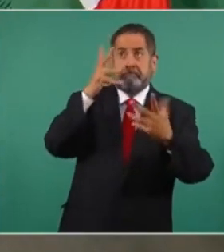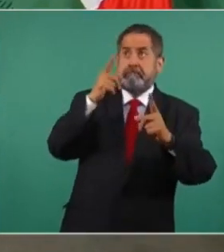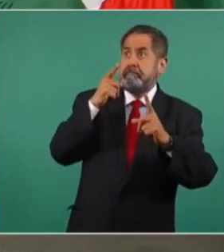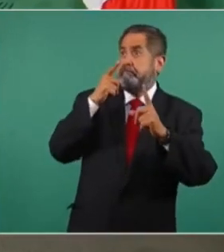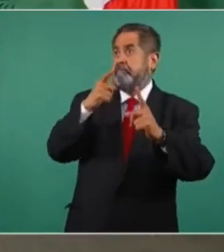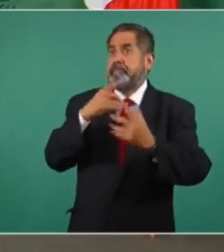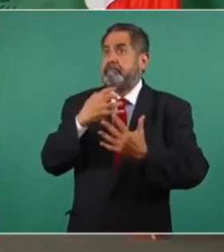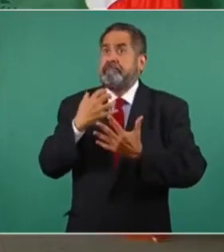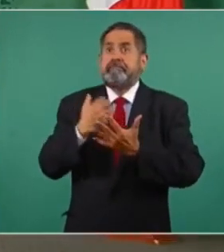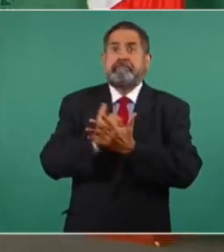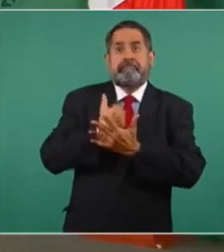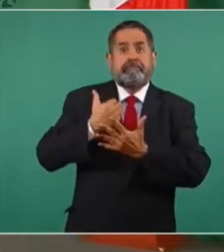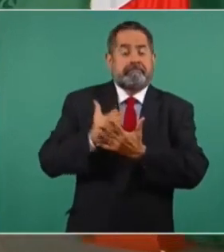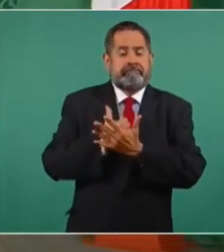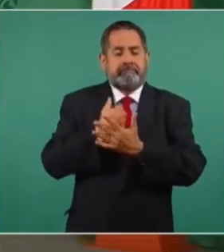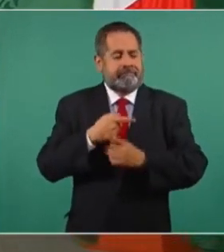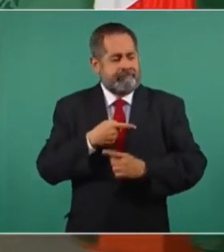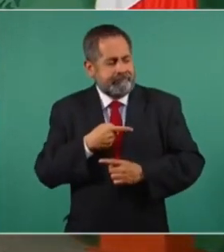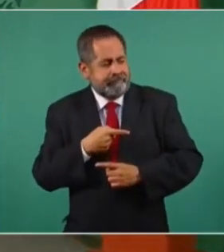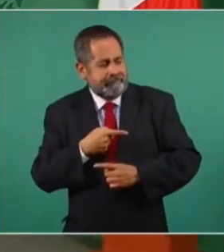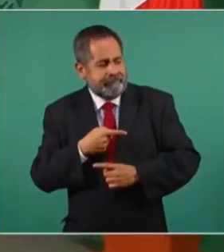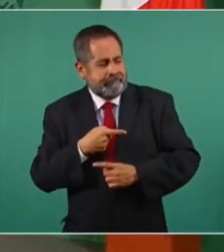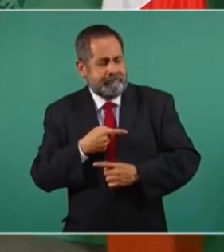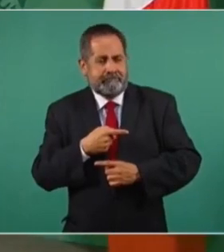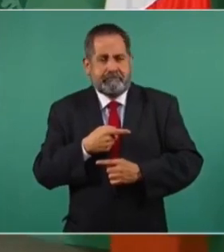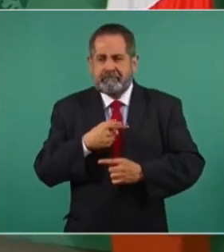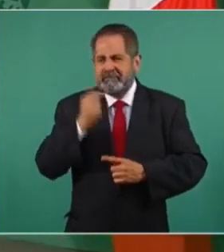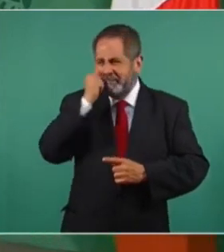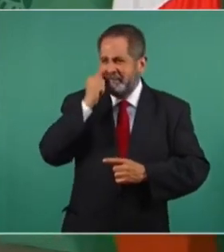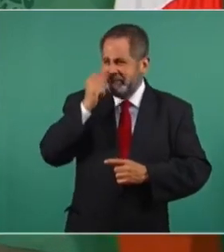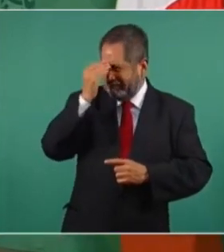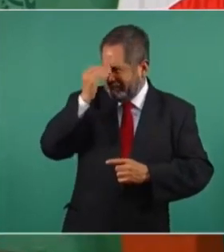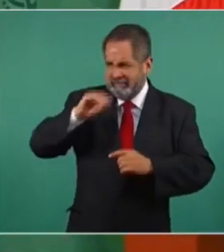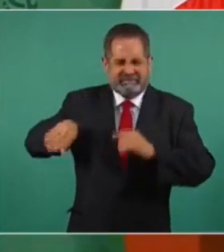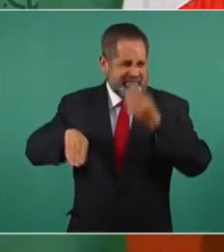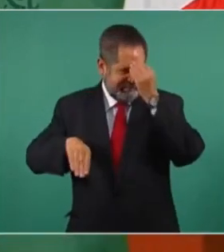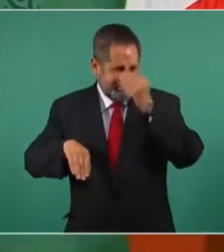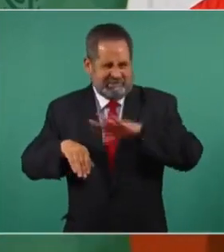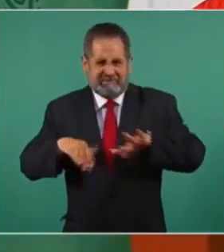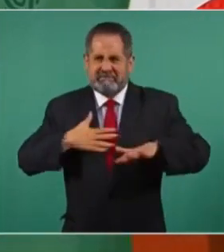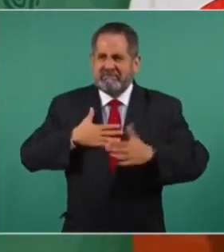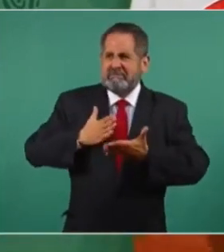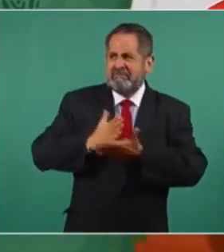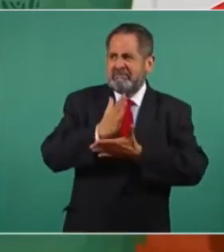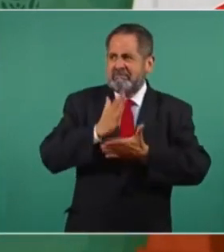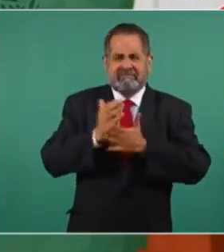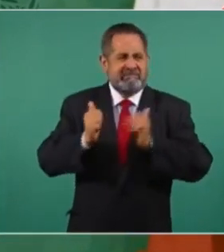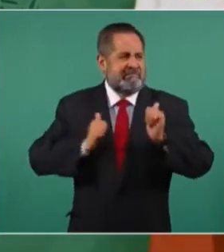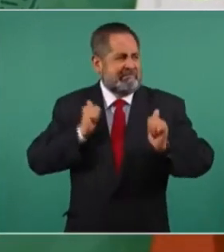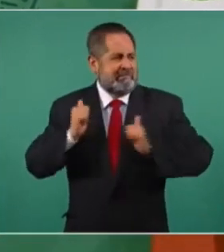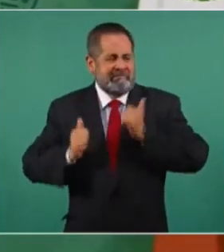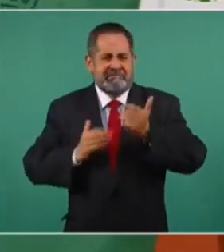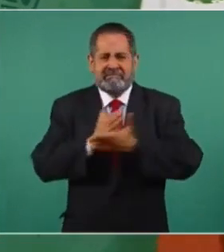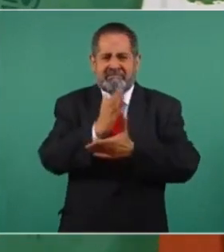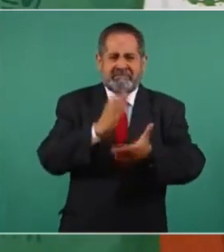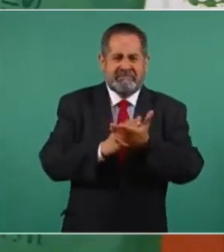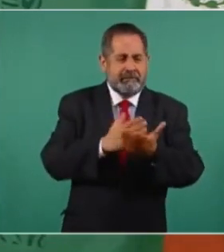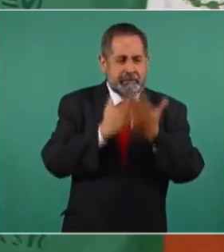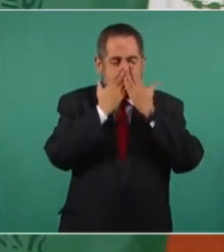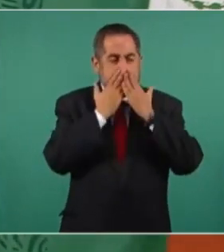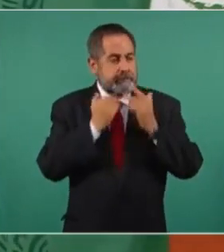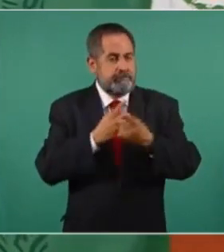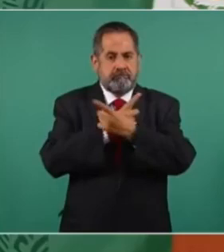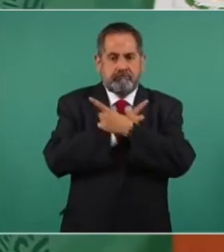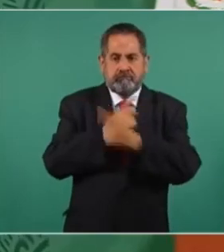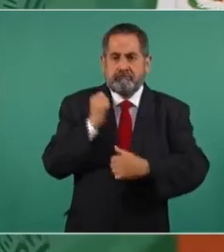como sea, sin escrúpulos morales de ninguna índole.